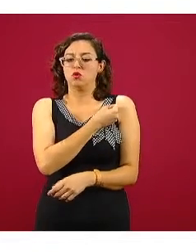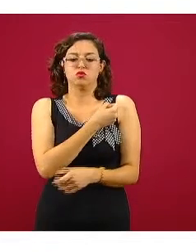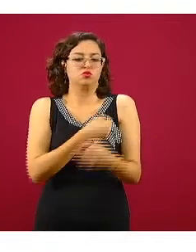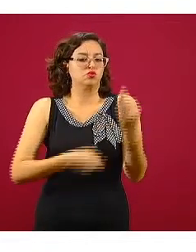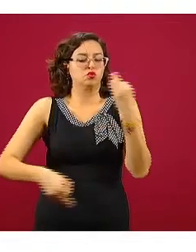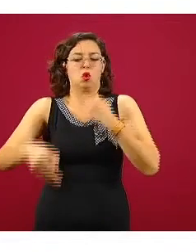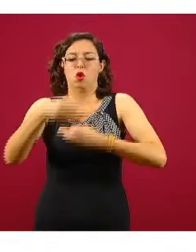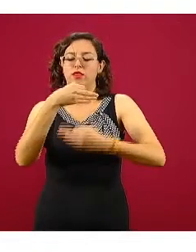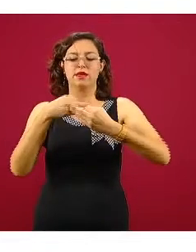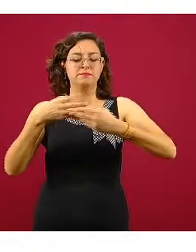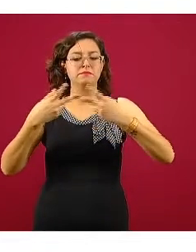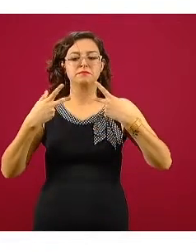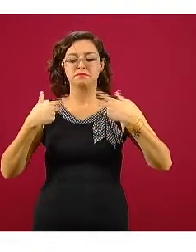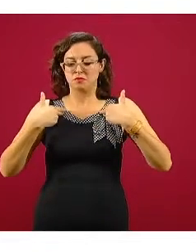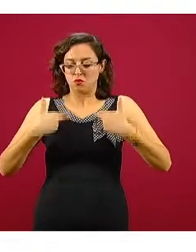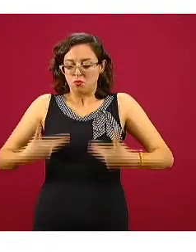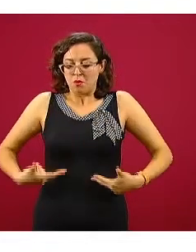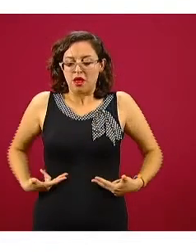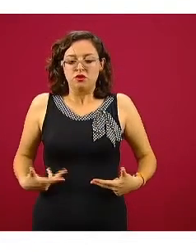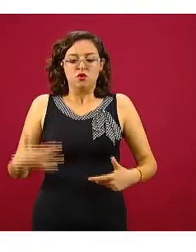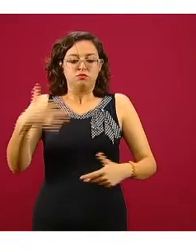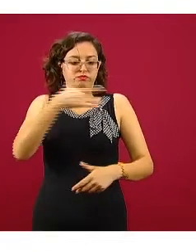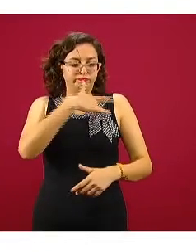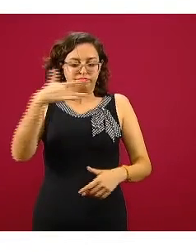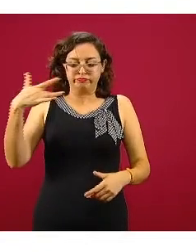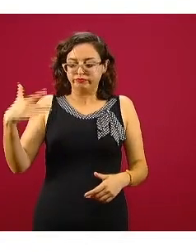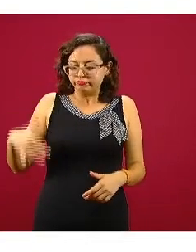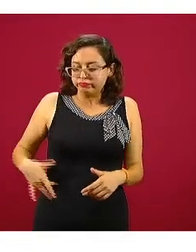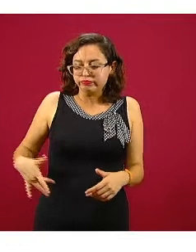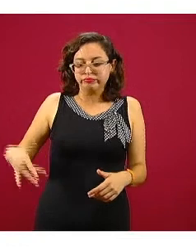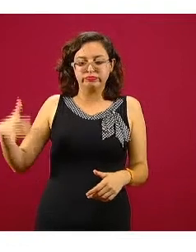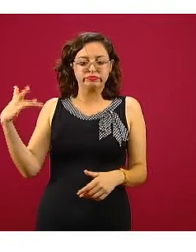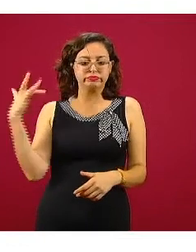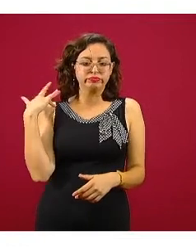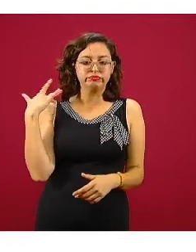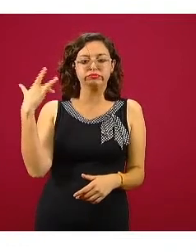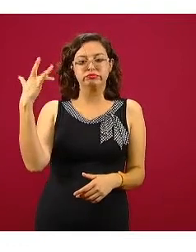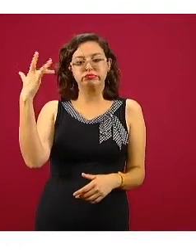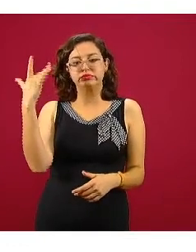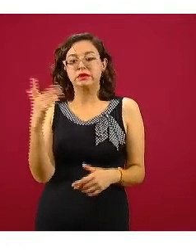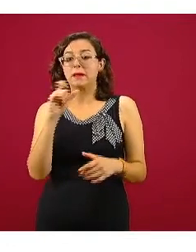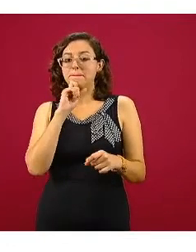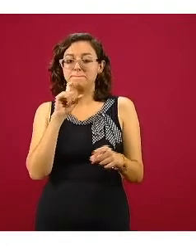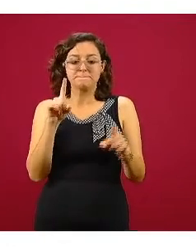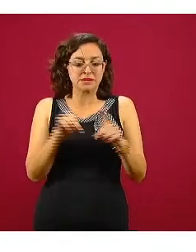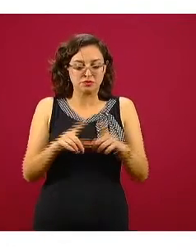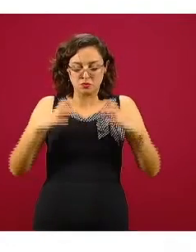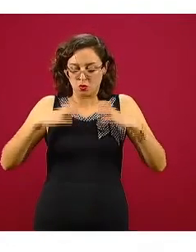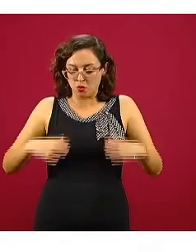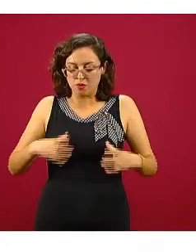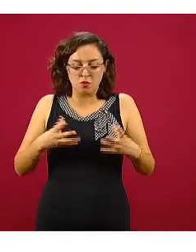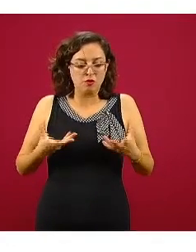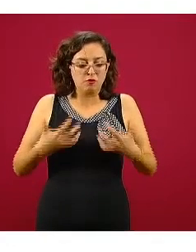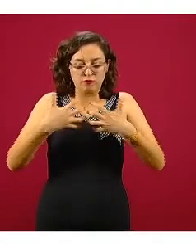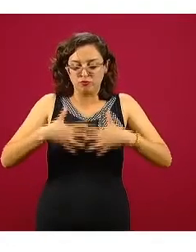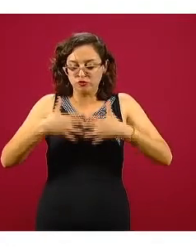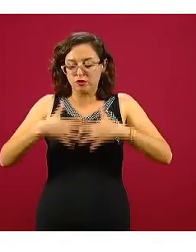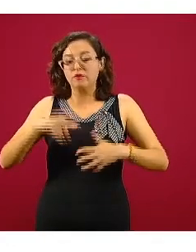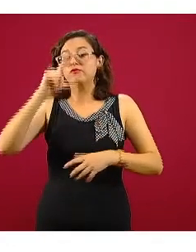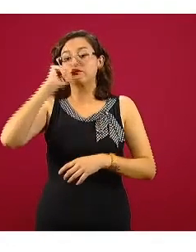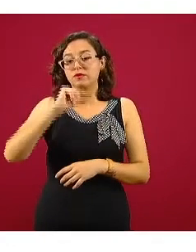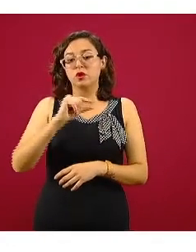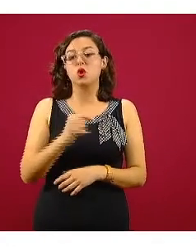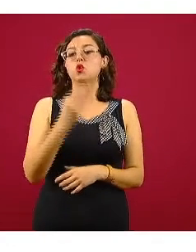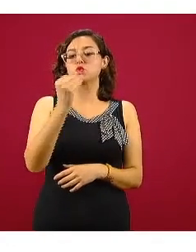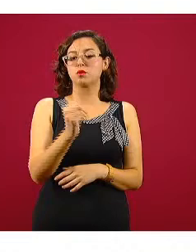órgano del sistema de la economía, del funcionamiento del cuerpo y ocupa 9